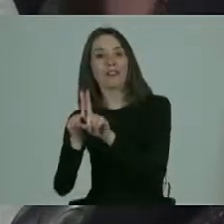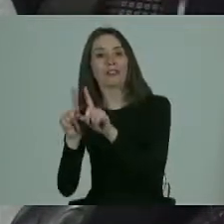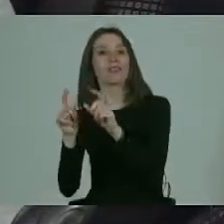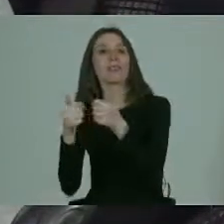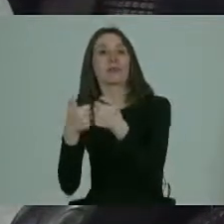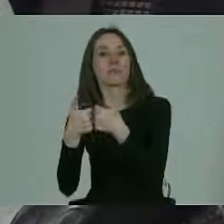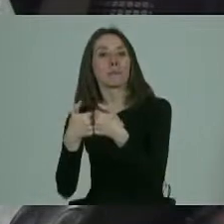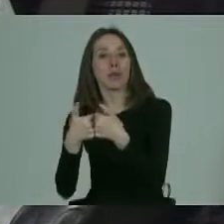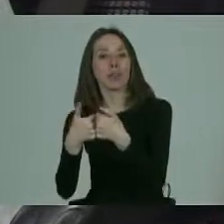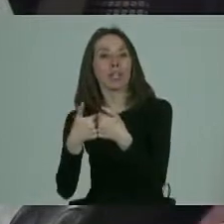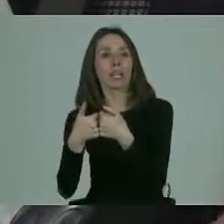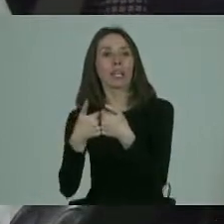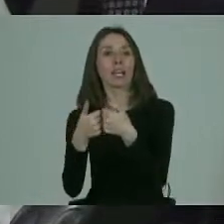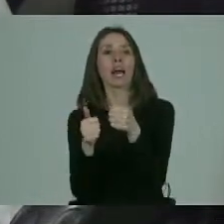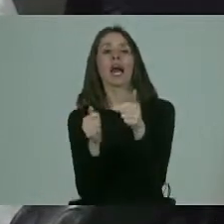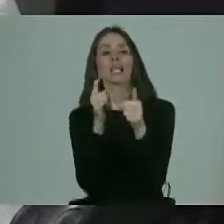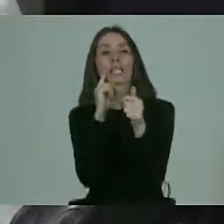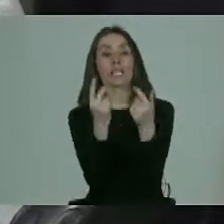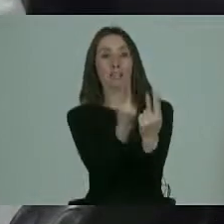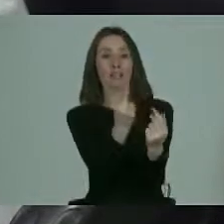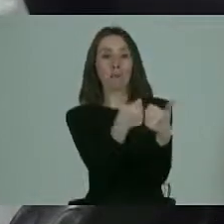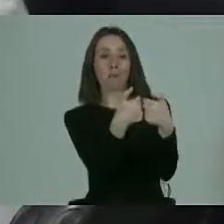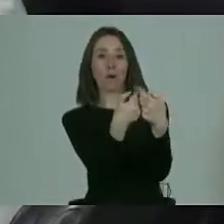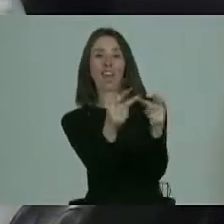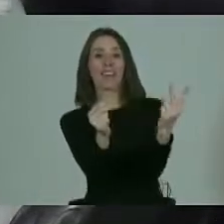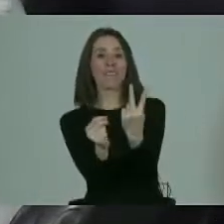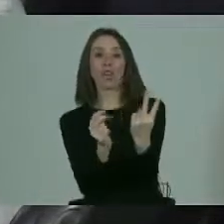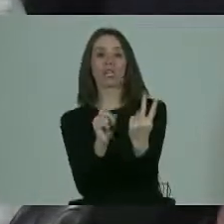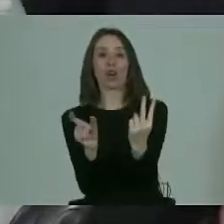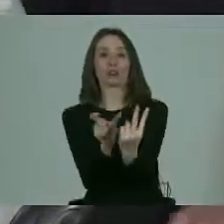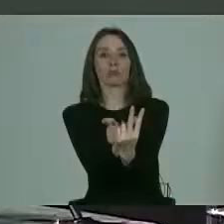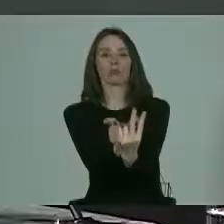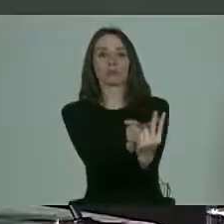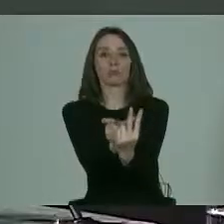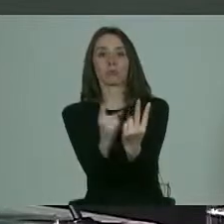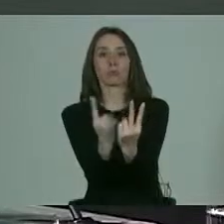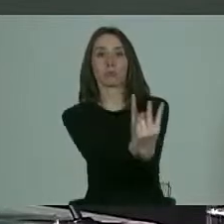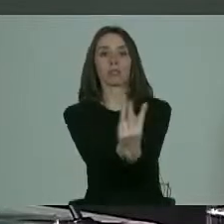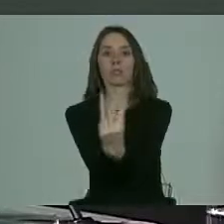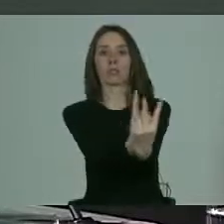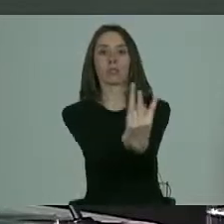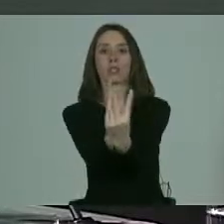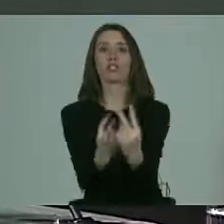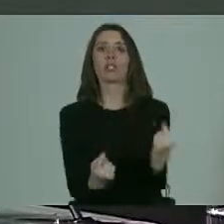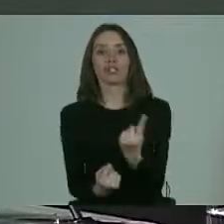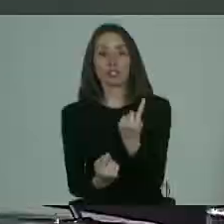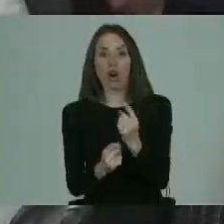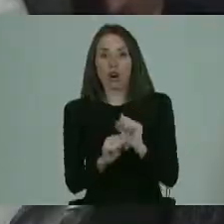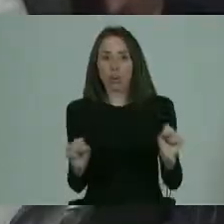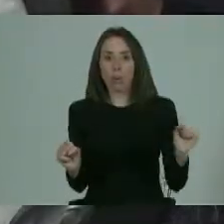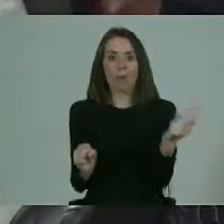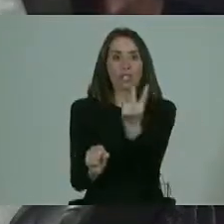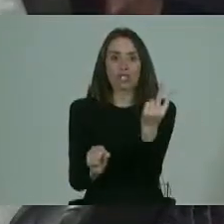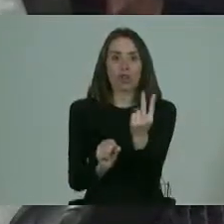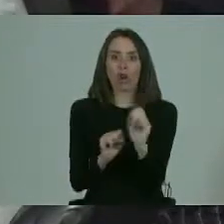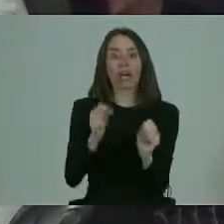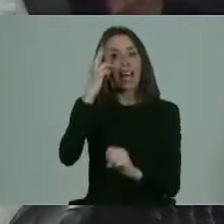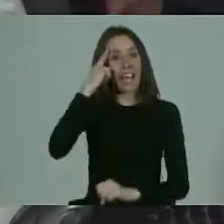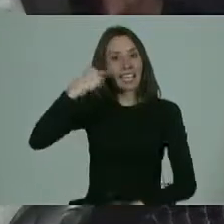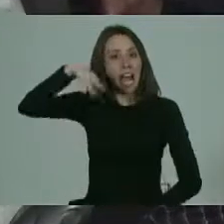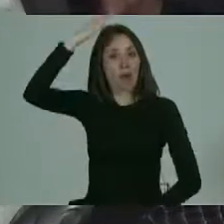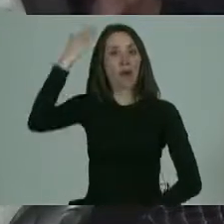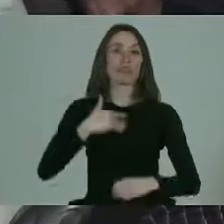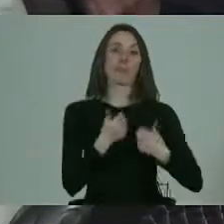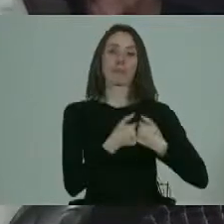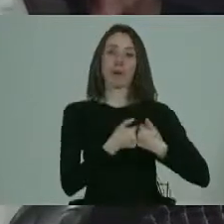O sea, pololean con chaperón. No puede ser. O sea, no pueden estar solos. Cuando uno, si uno recuerda, en la época cuando